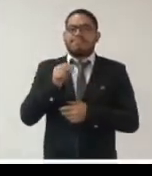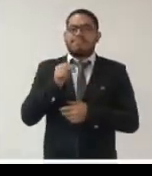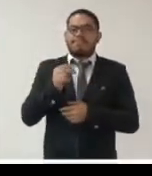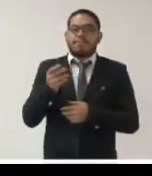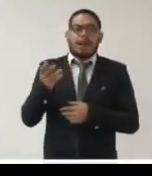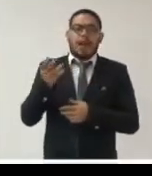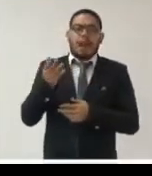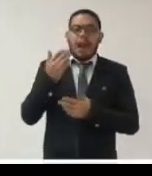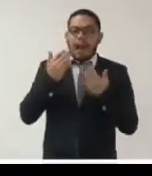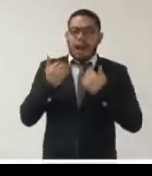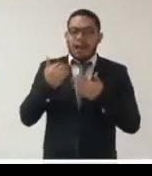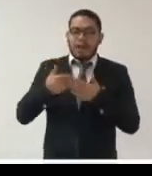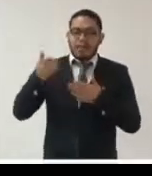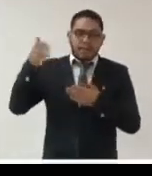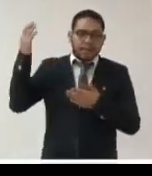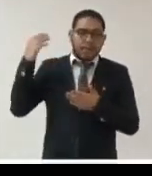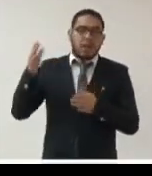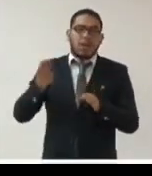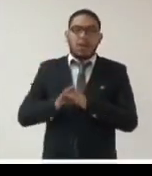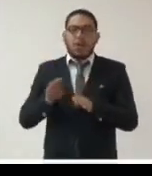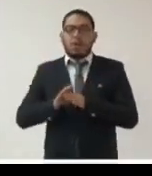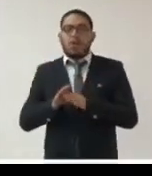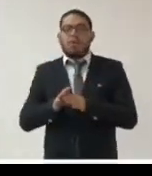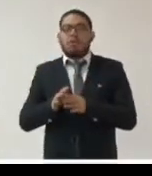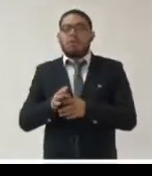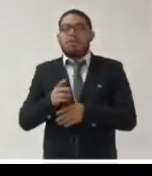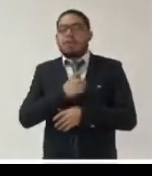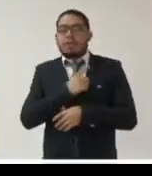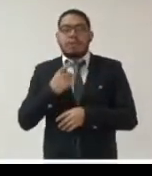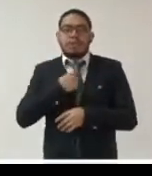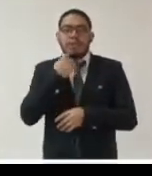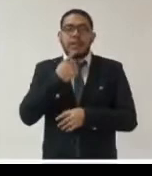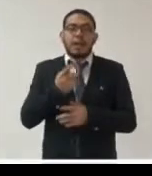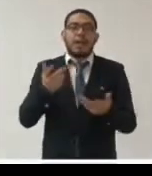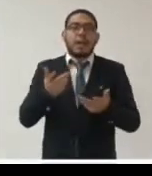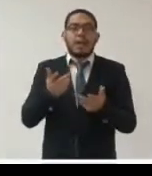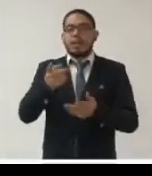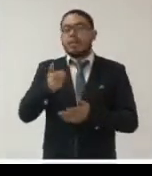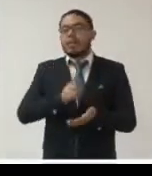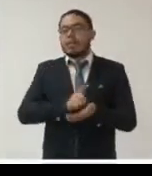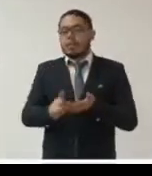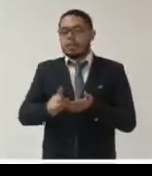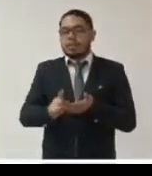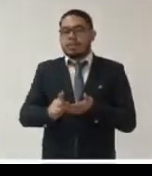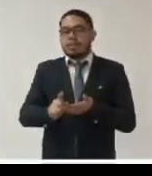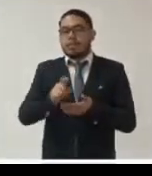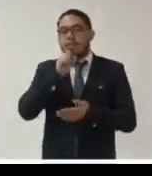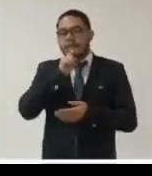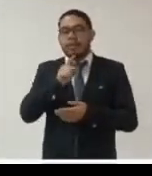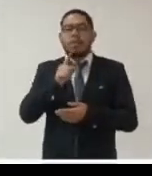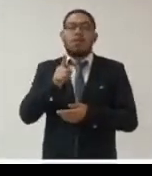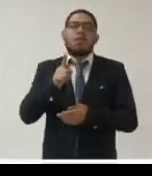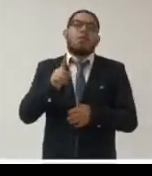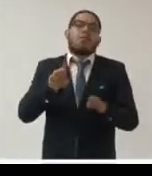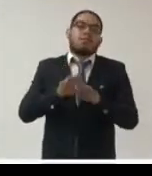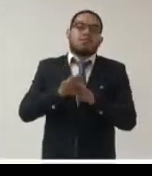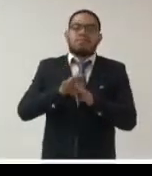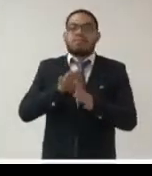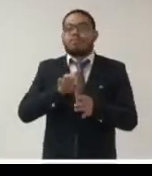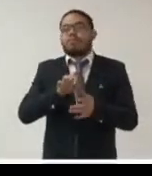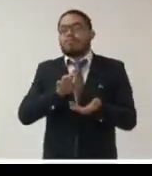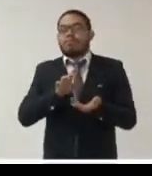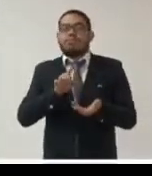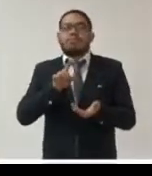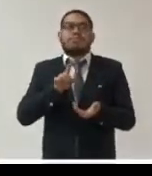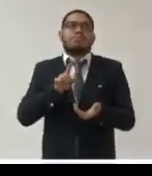criterios explícitamente sobre cómo debe ser ejercido este derecho en contextos de emergencia y respuesta